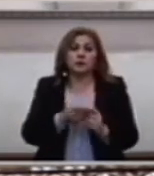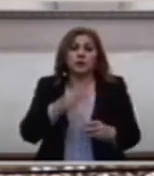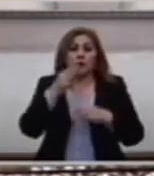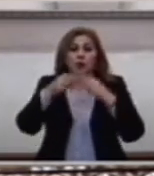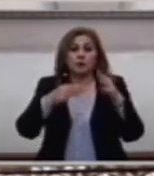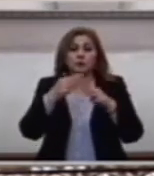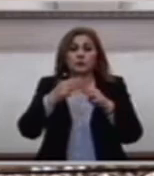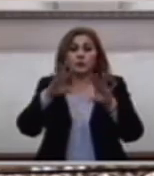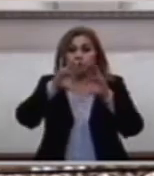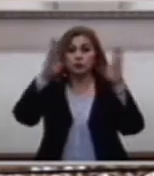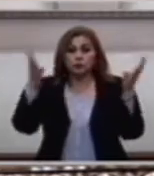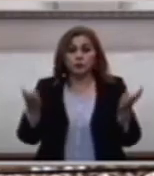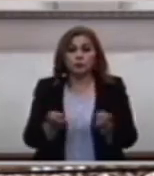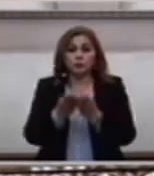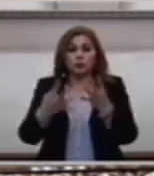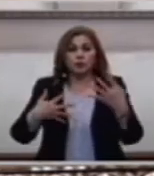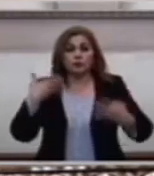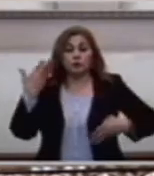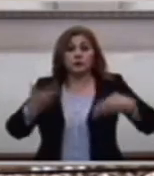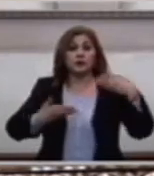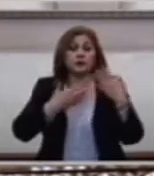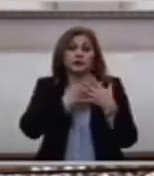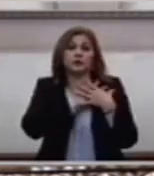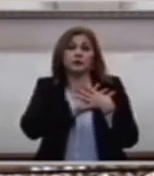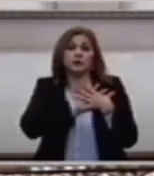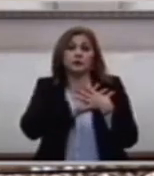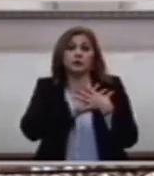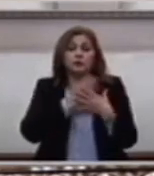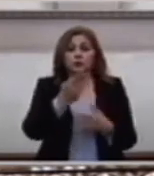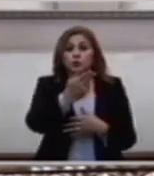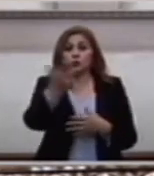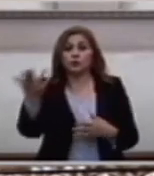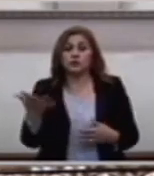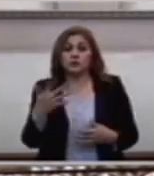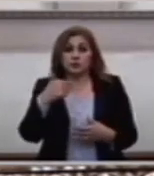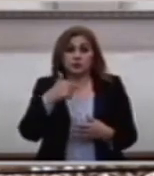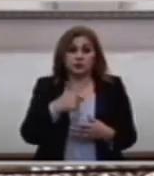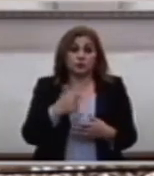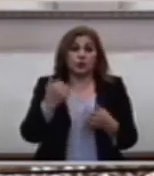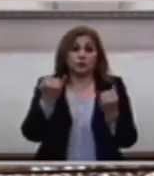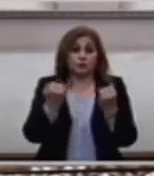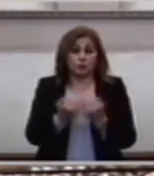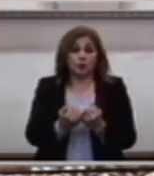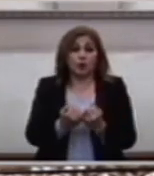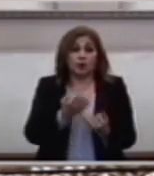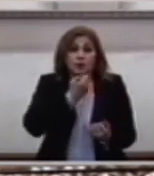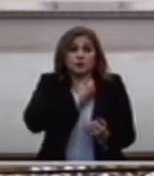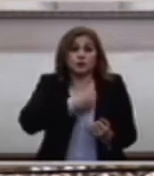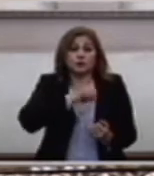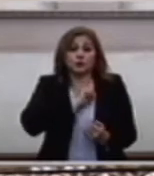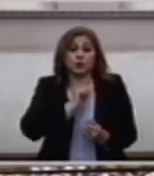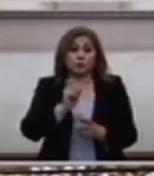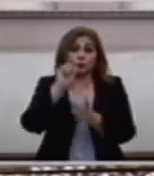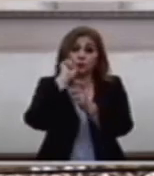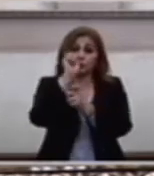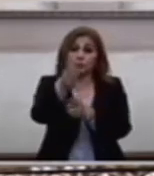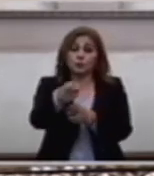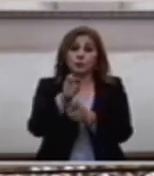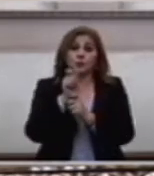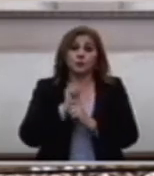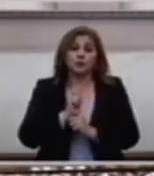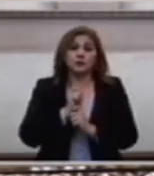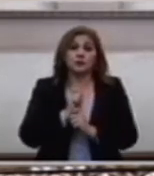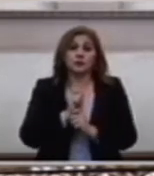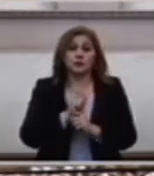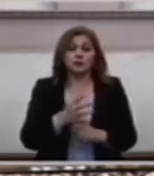Amor Hoy Ustedes Y Yo También Somos Pescadores Y lo Tenemos